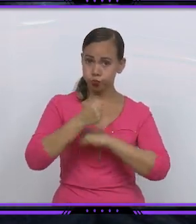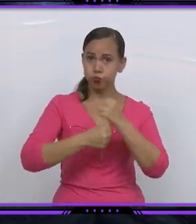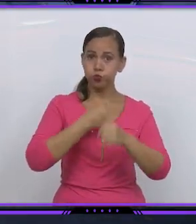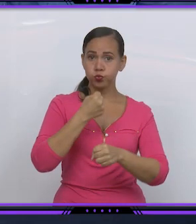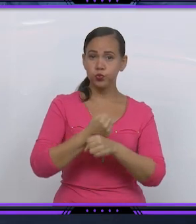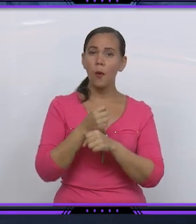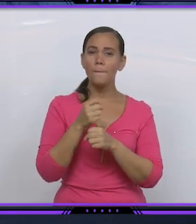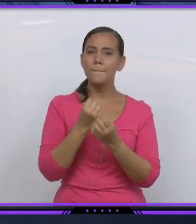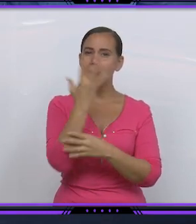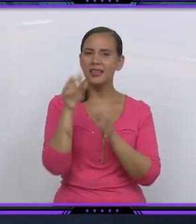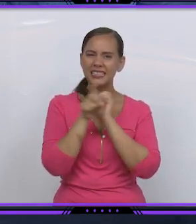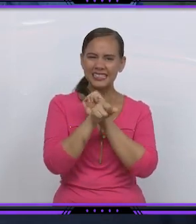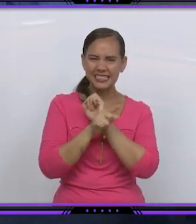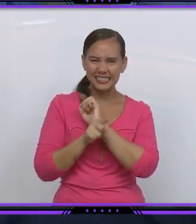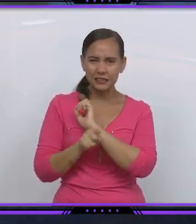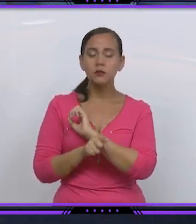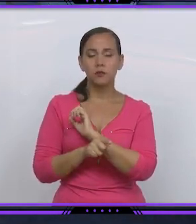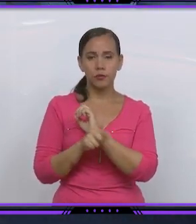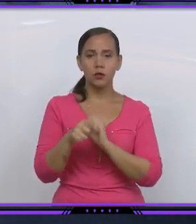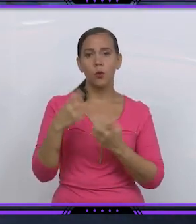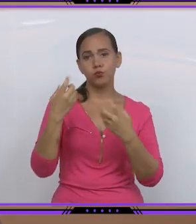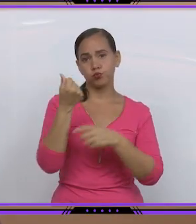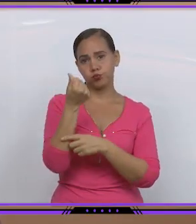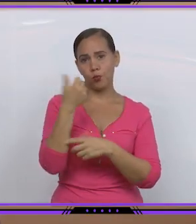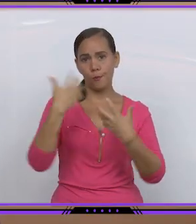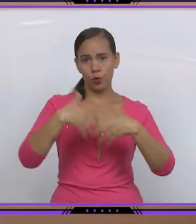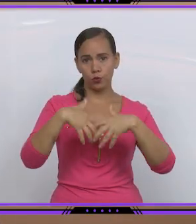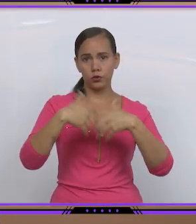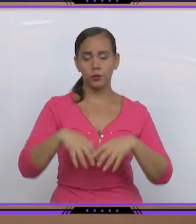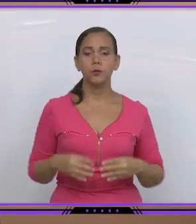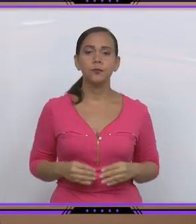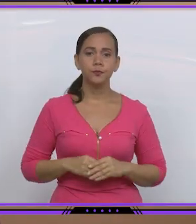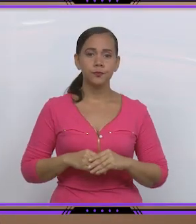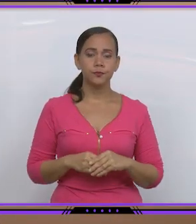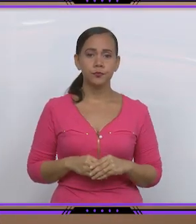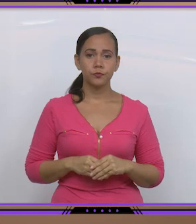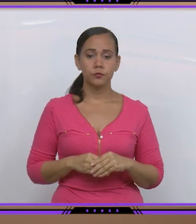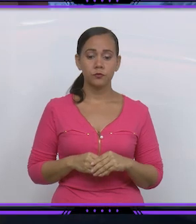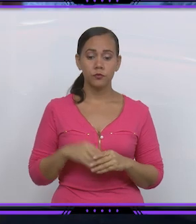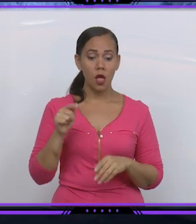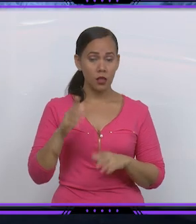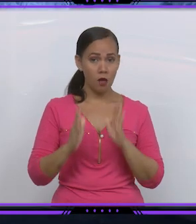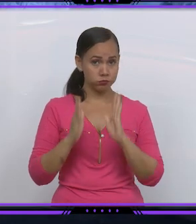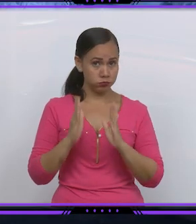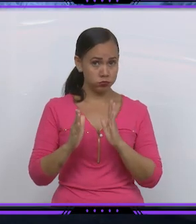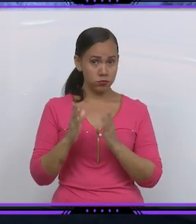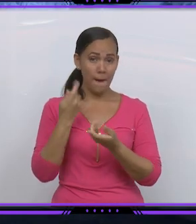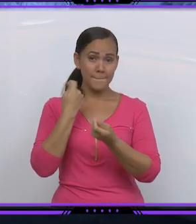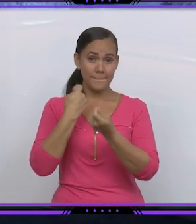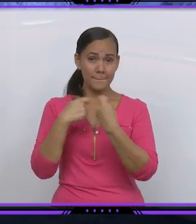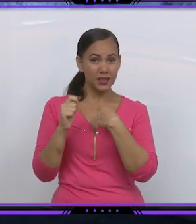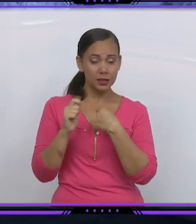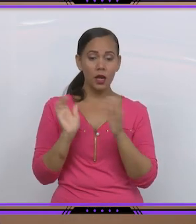base Martín quien lidera este renglón económico productivo. Hasta la fecha tenemos exportado 20 contenedores. De 34